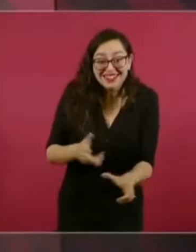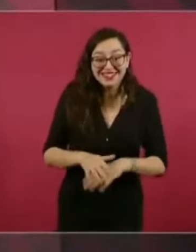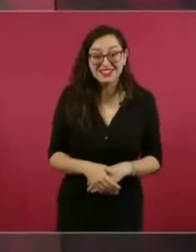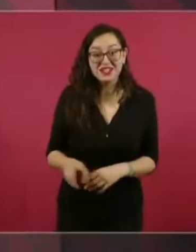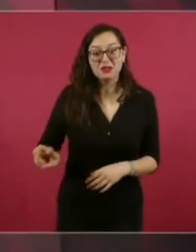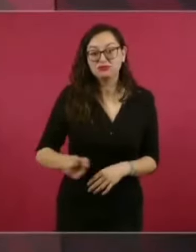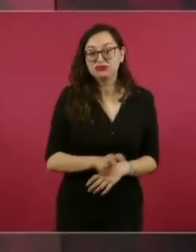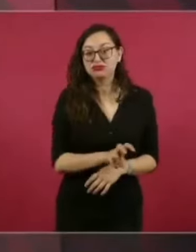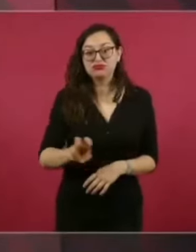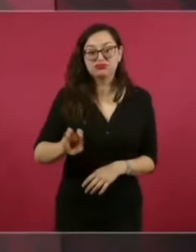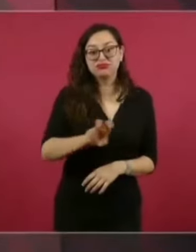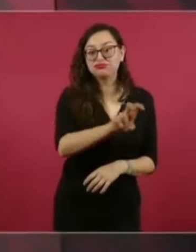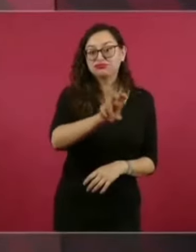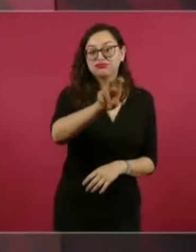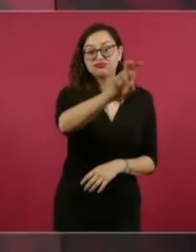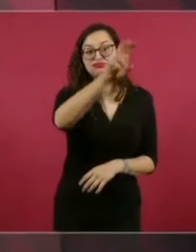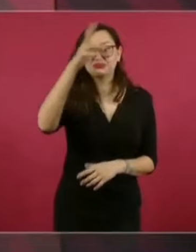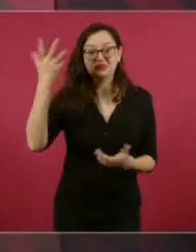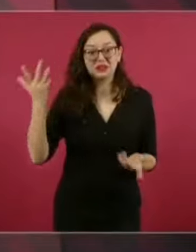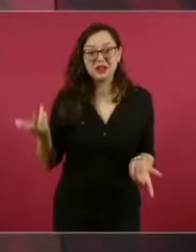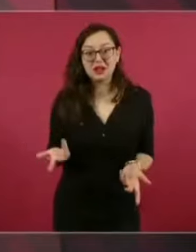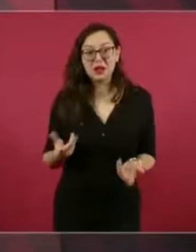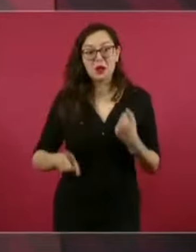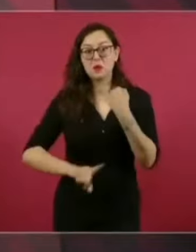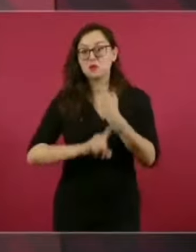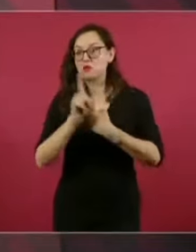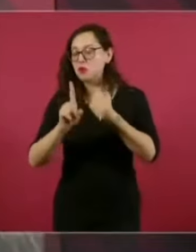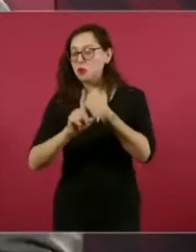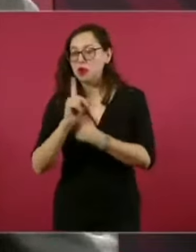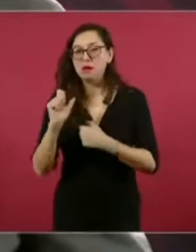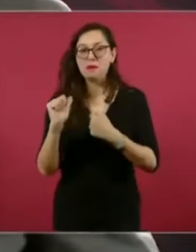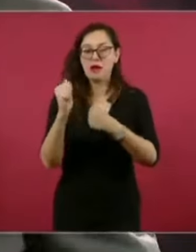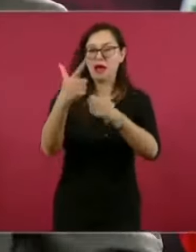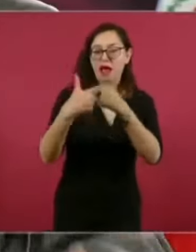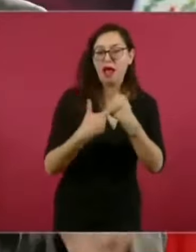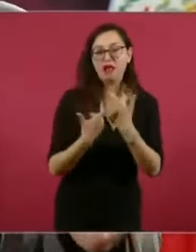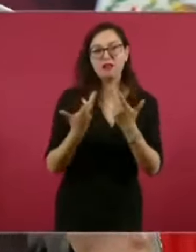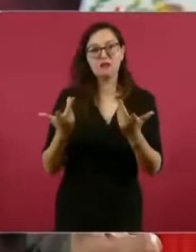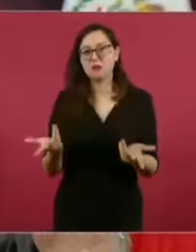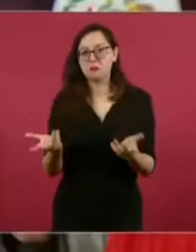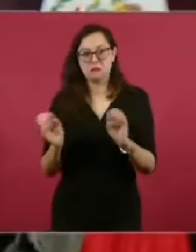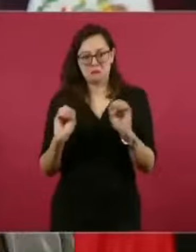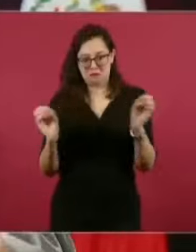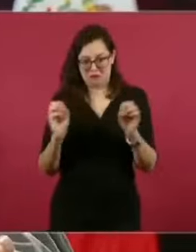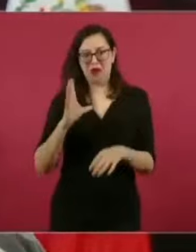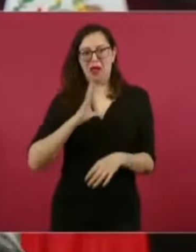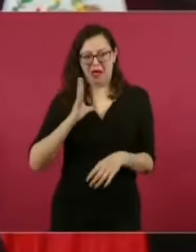los ferrocarriles en Buenavista y salen ahí